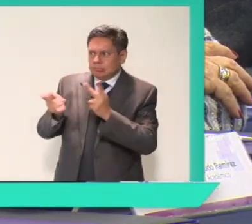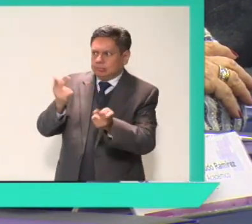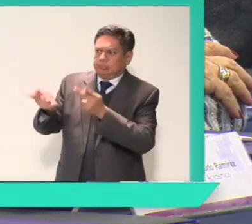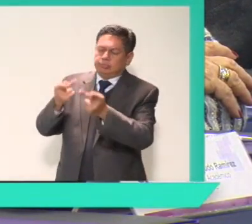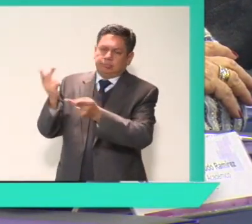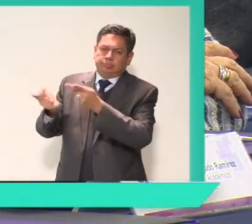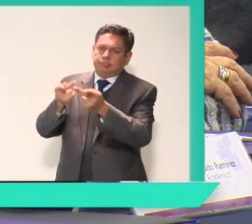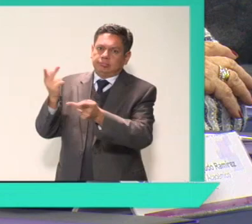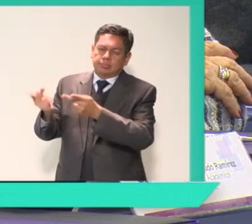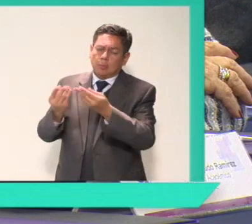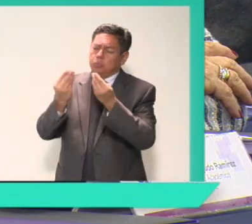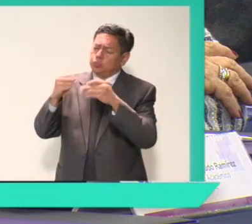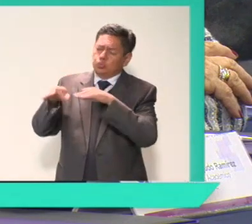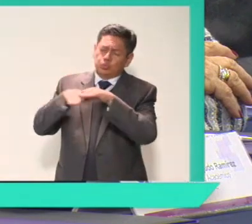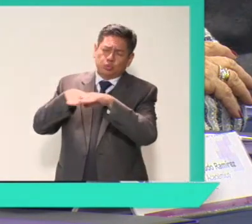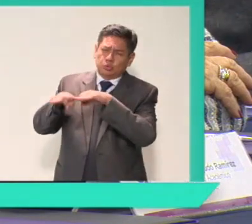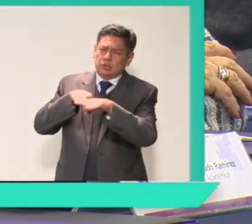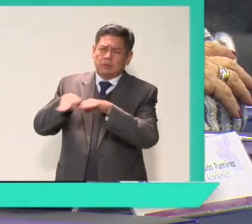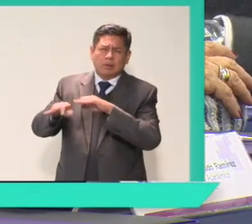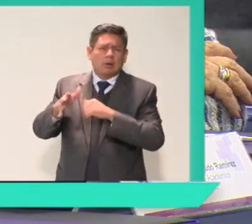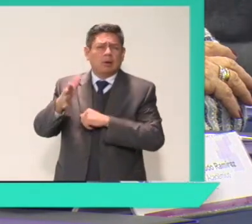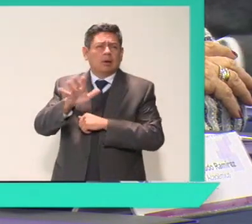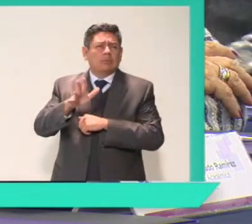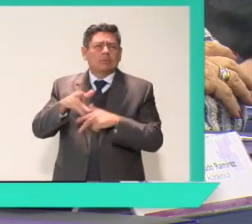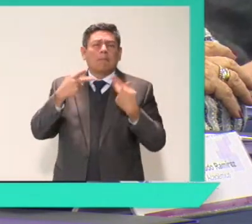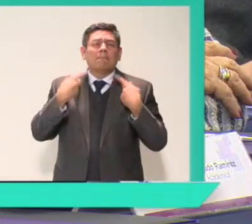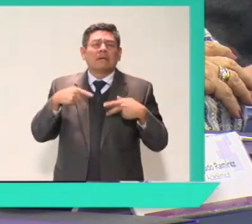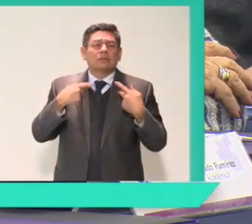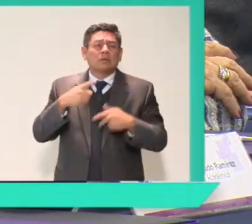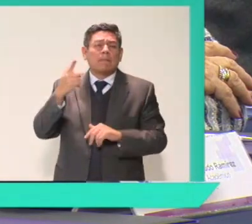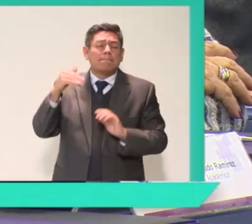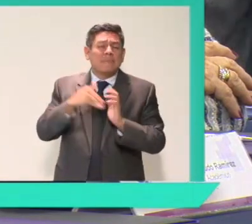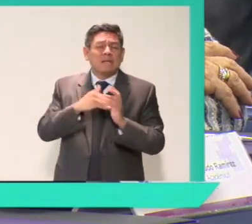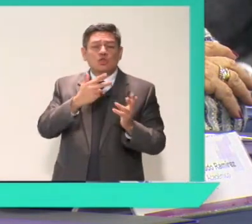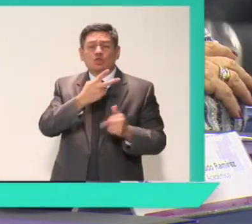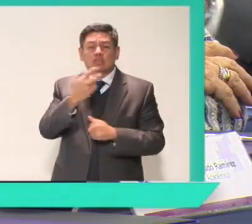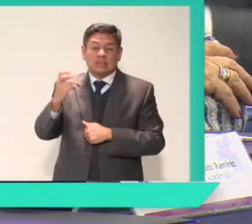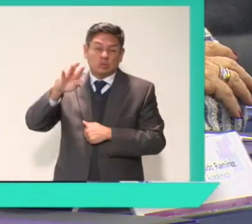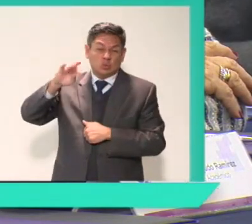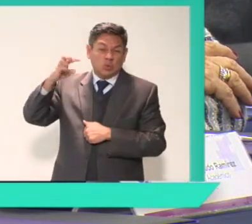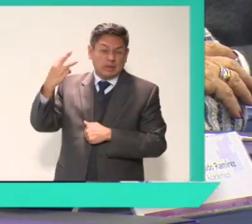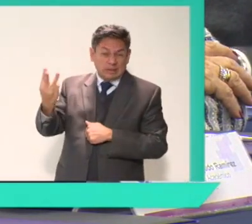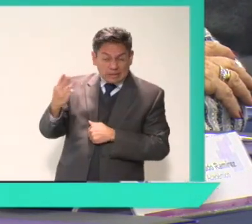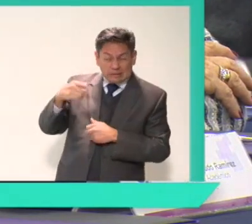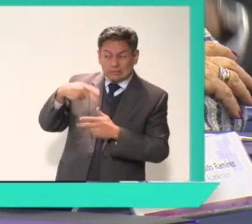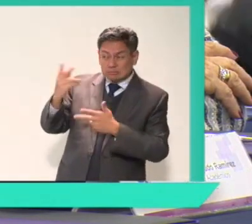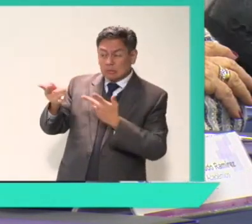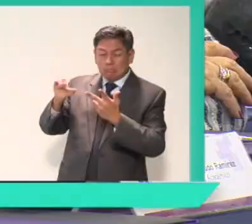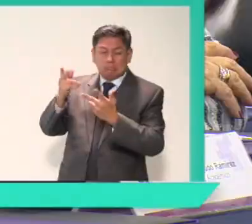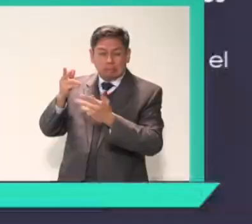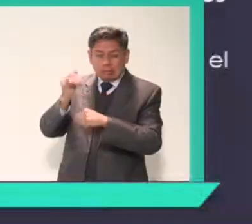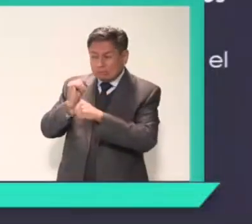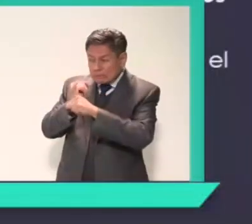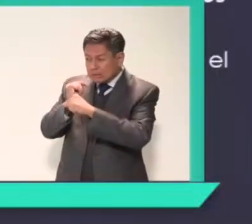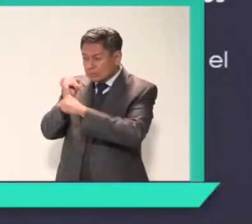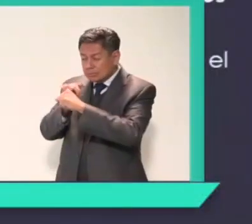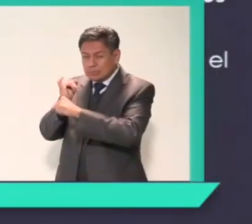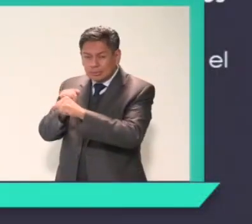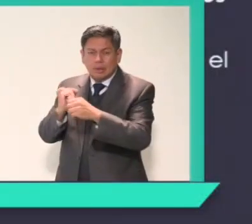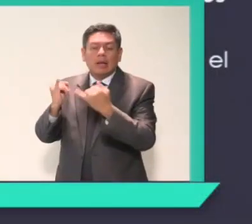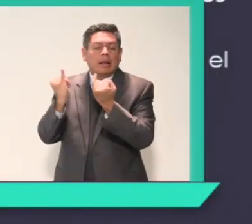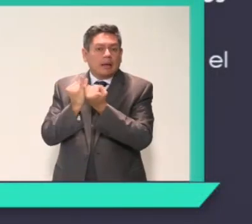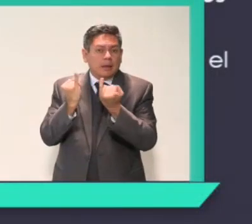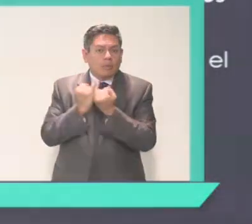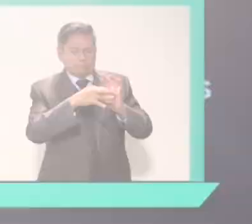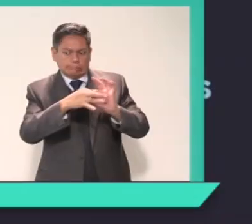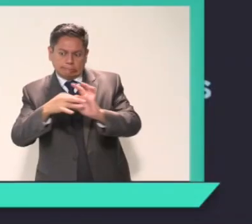.400 consultas al CIPOT, lo que derivó en una calificación promedio de .52%, con mejores evaluaciones en el componente de transparencia